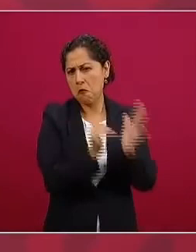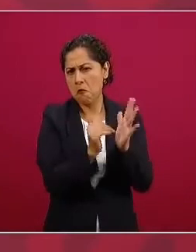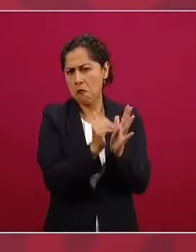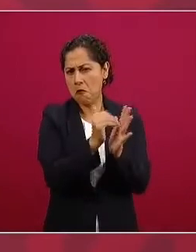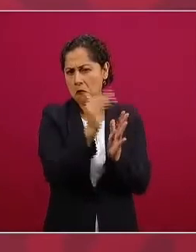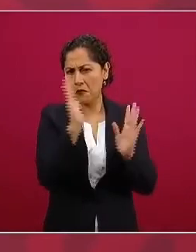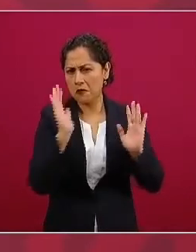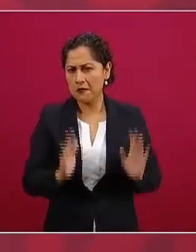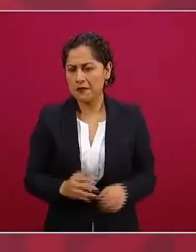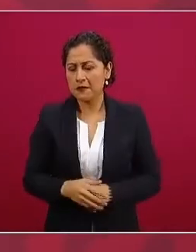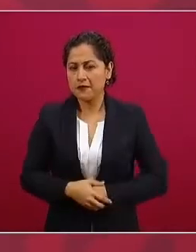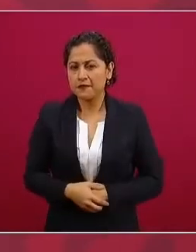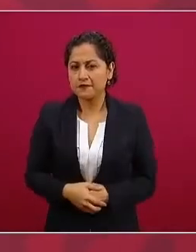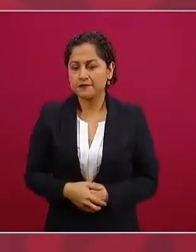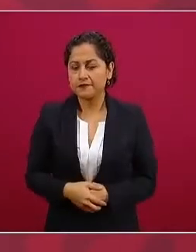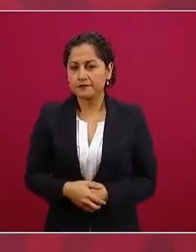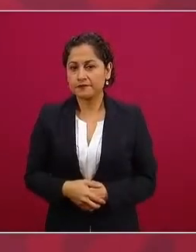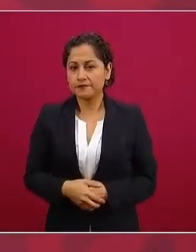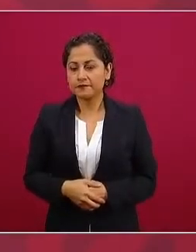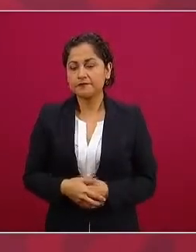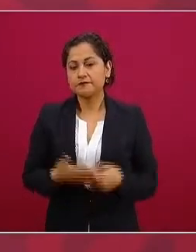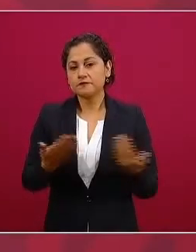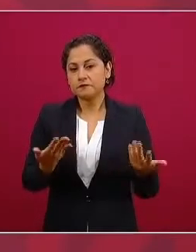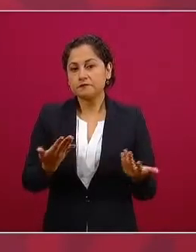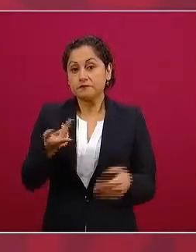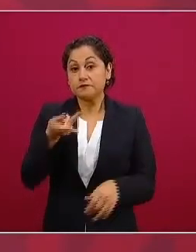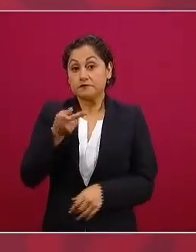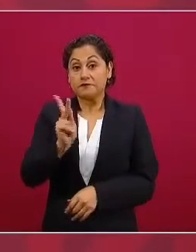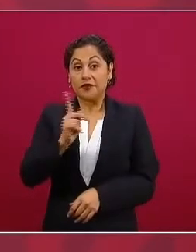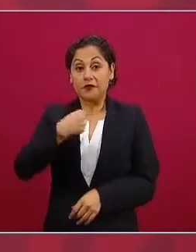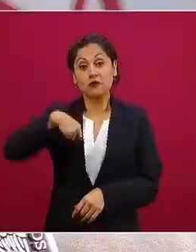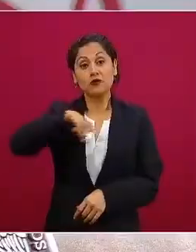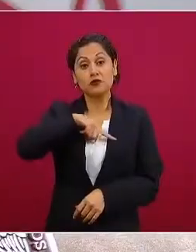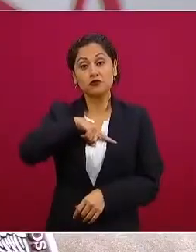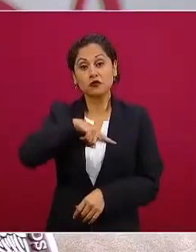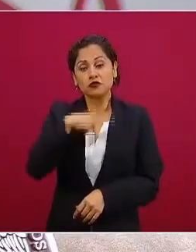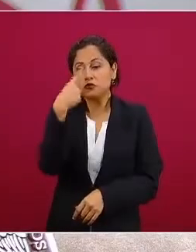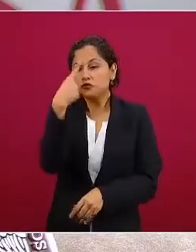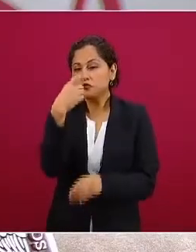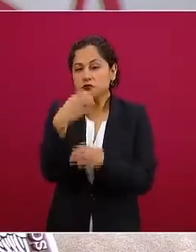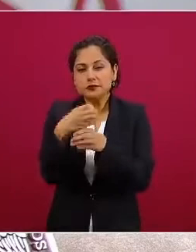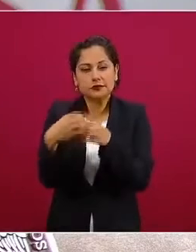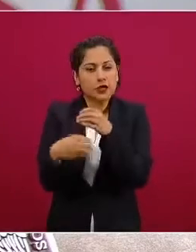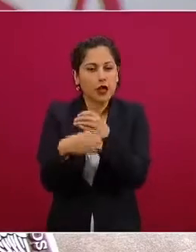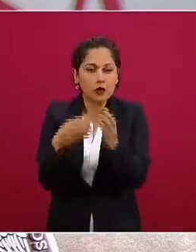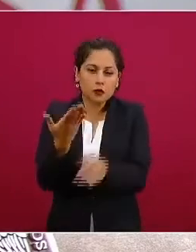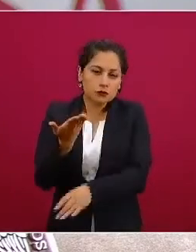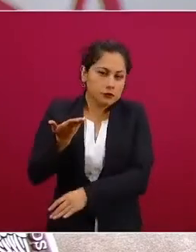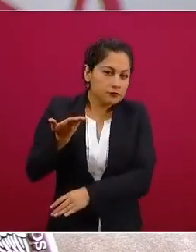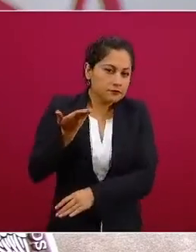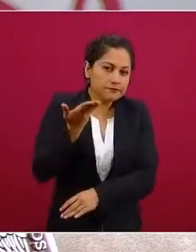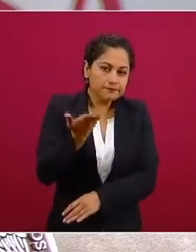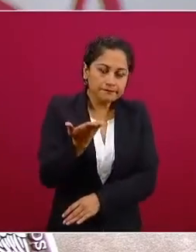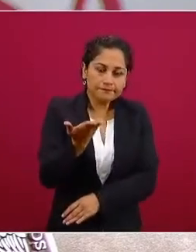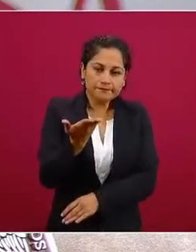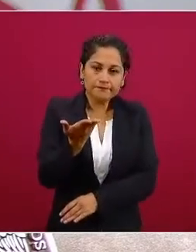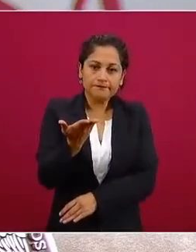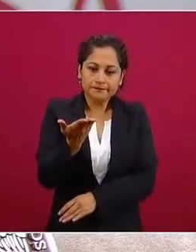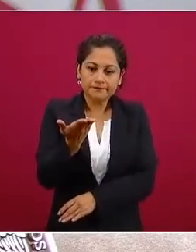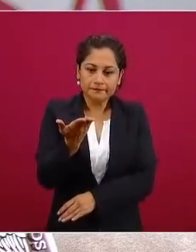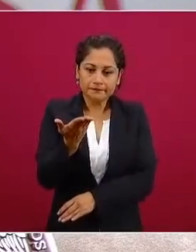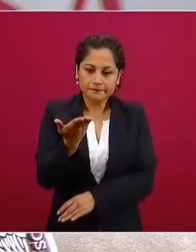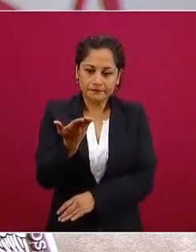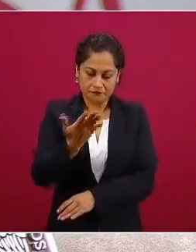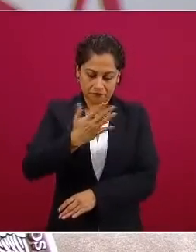y lo único que pedimos o sea en mi caso y con